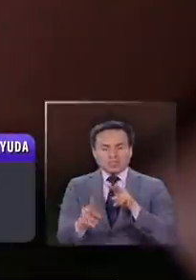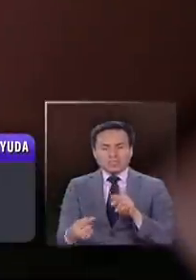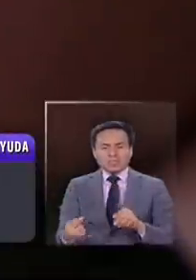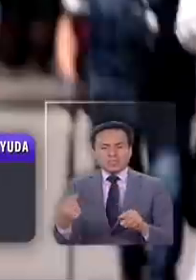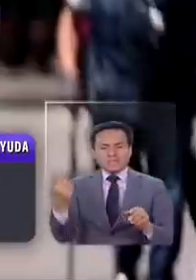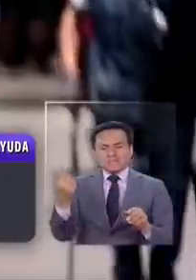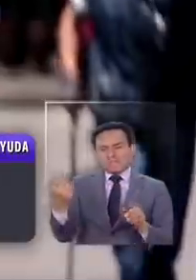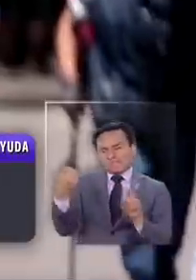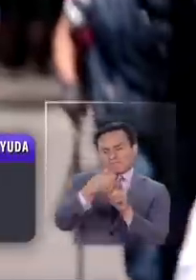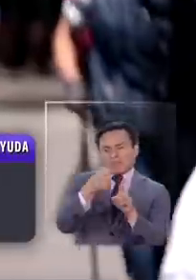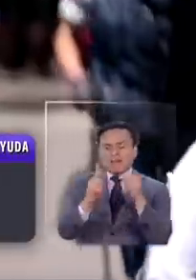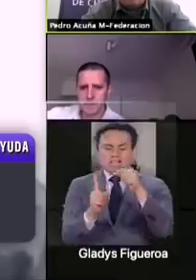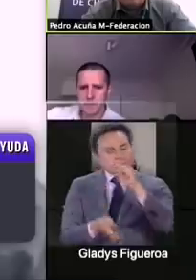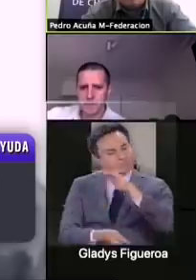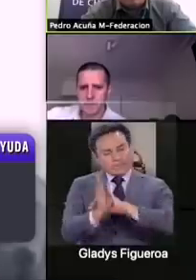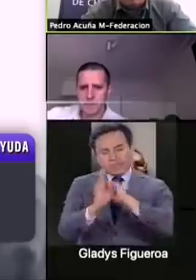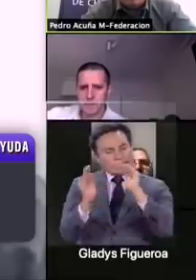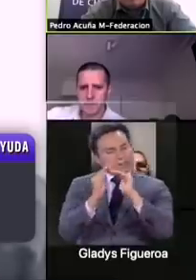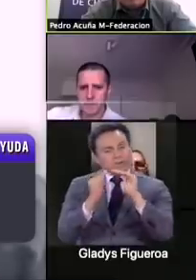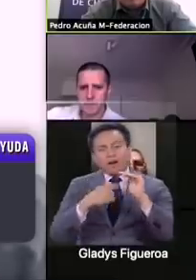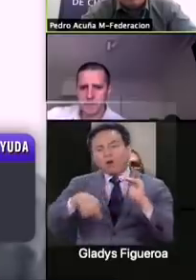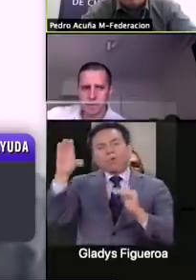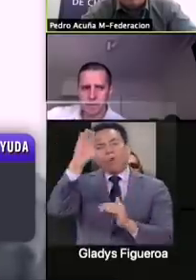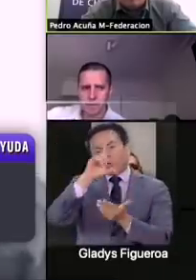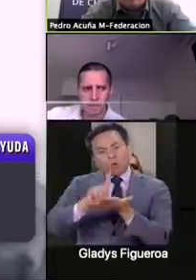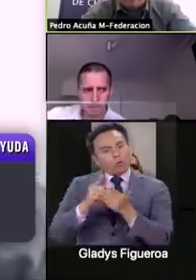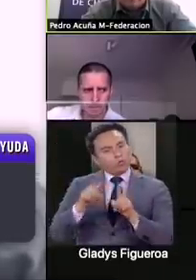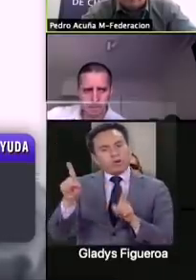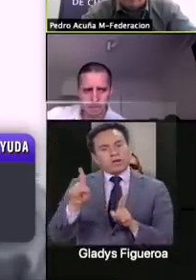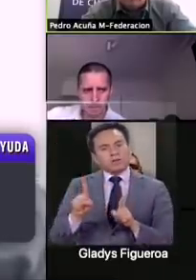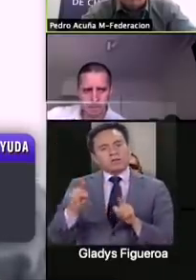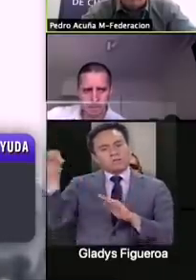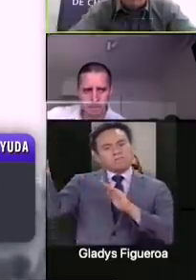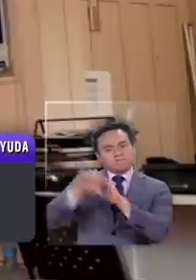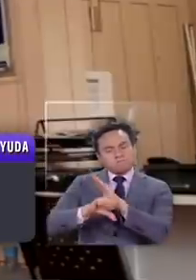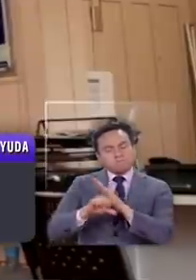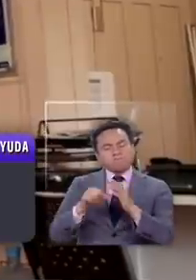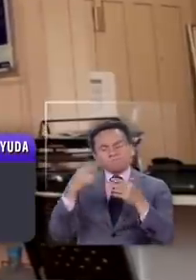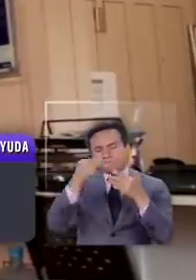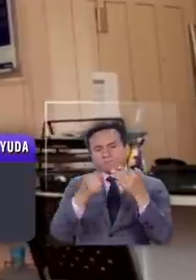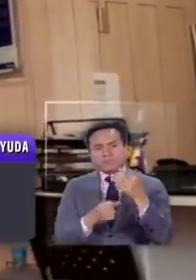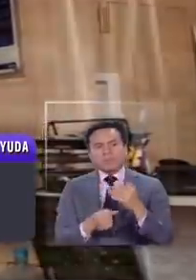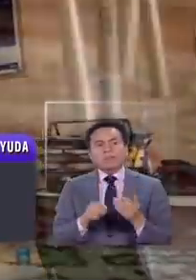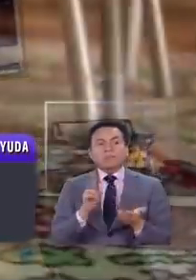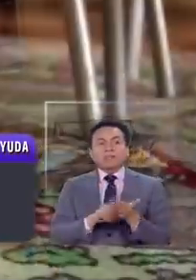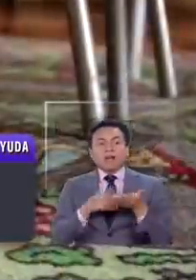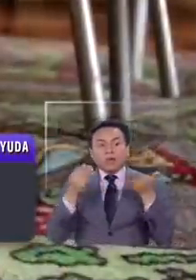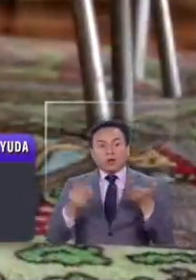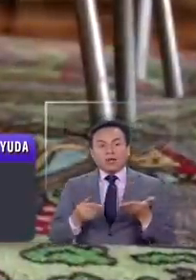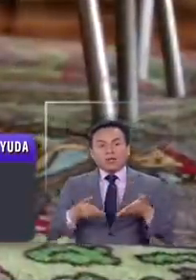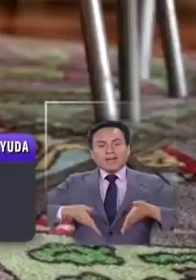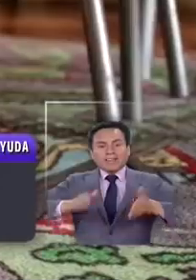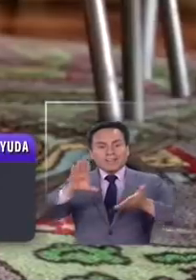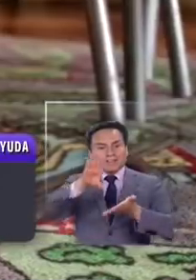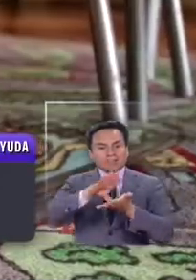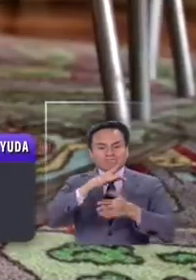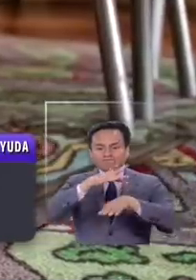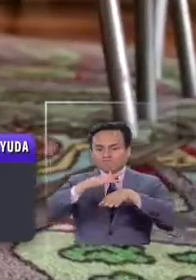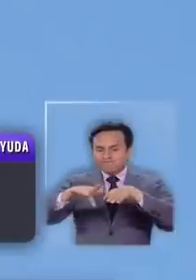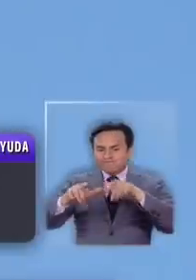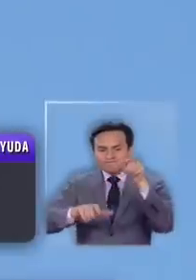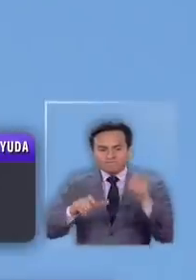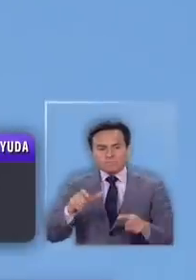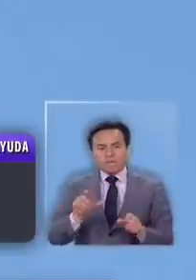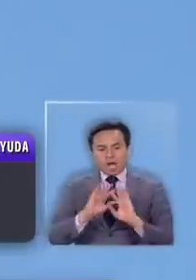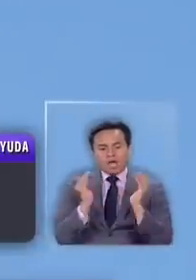victimario, de salir de esa casa y buscar otro lugar donde pasar la cuarentena, en fin. Lo cierto es que hoy, mientras algunas calles del país lucen vacías,